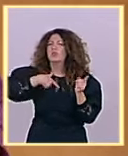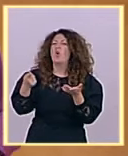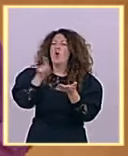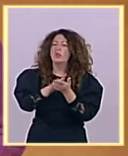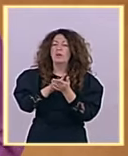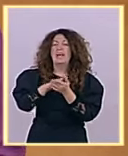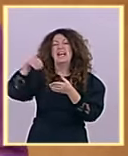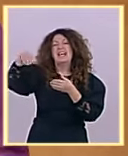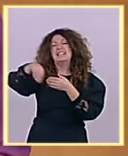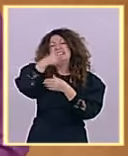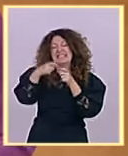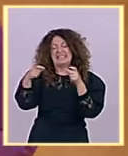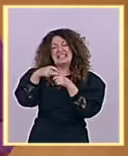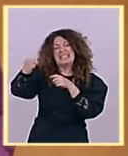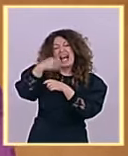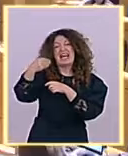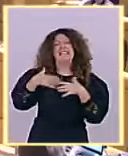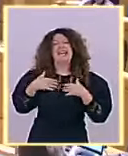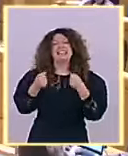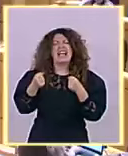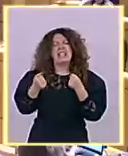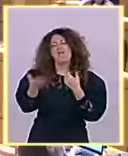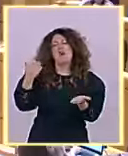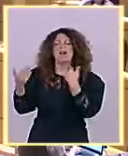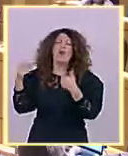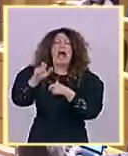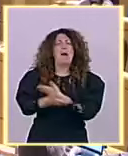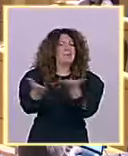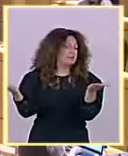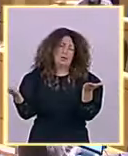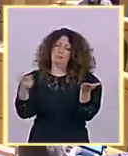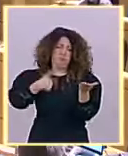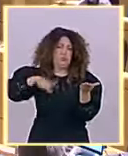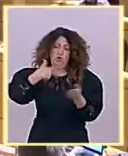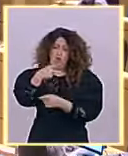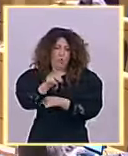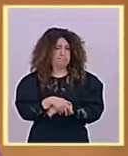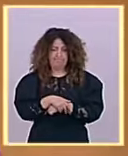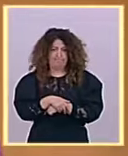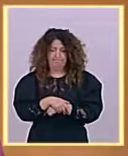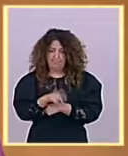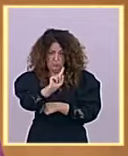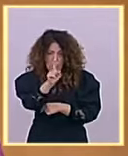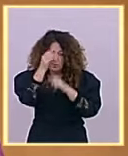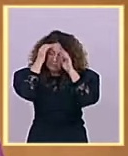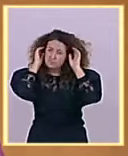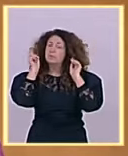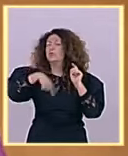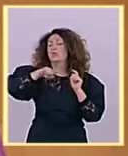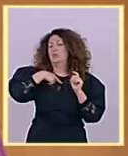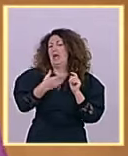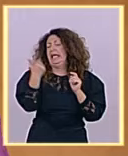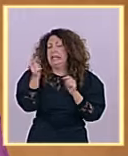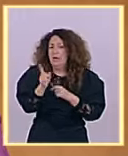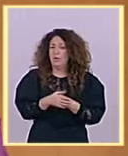no vamos a quitar no vamos a quitar la ayuda a la dependencia a personas que no se